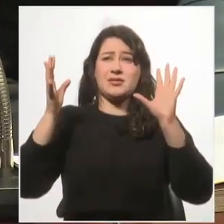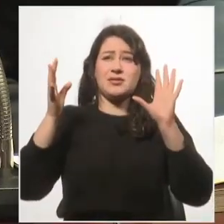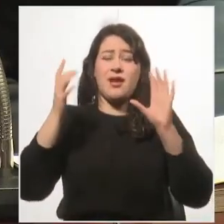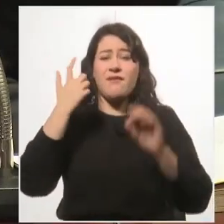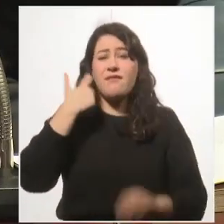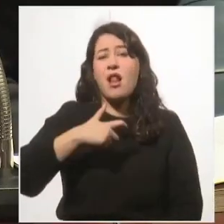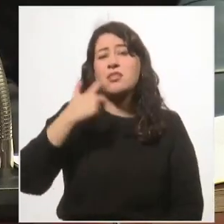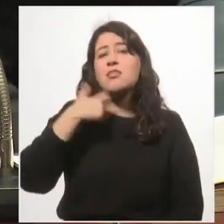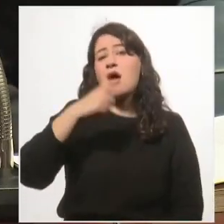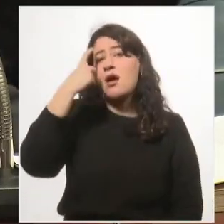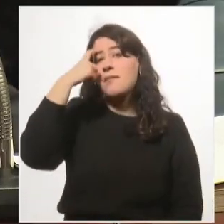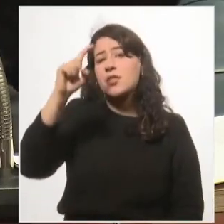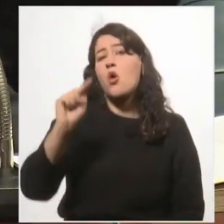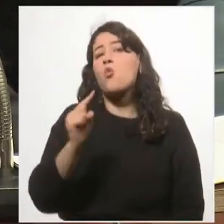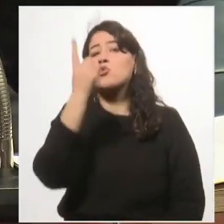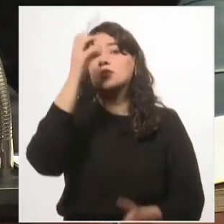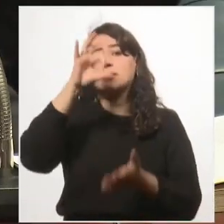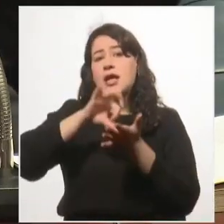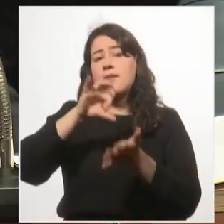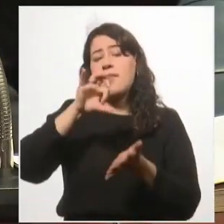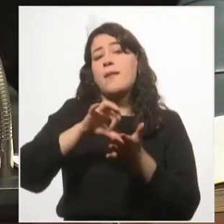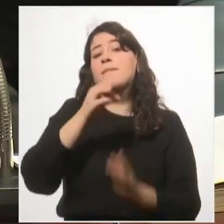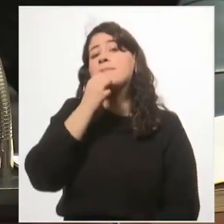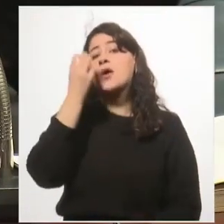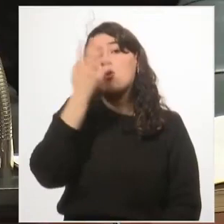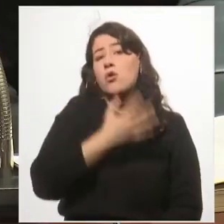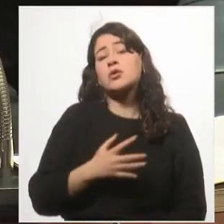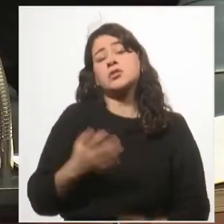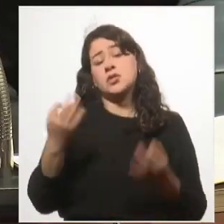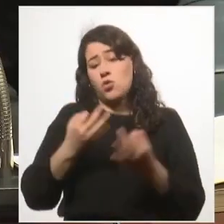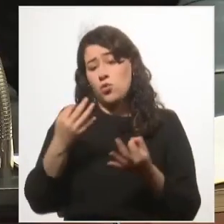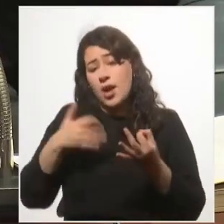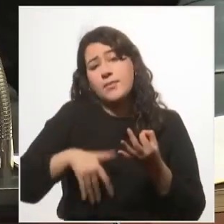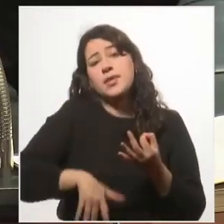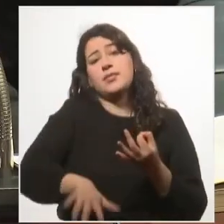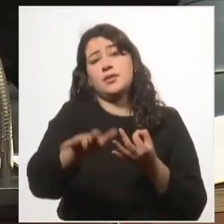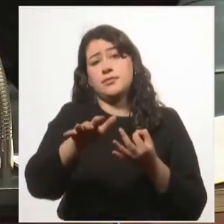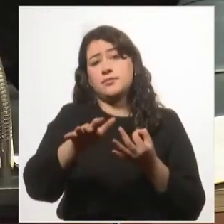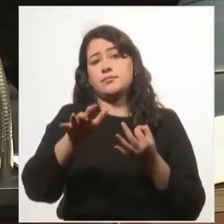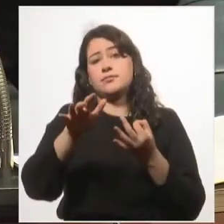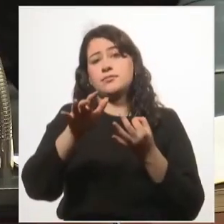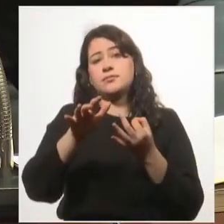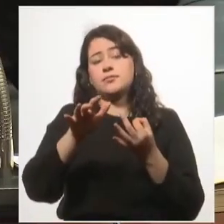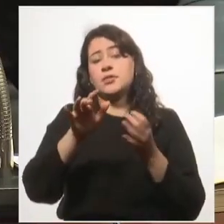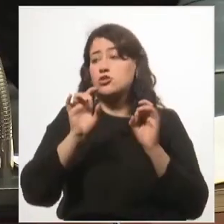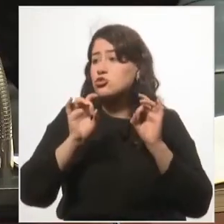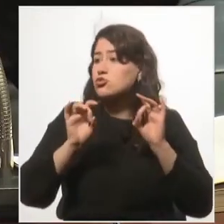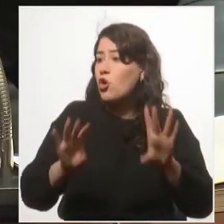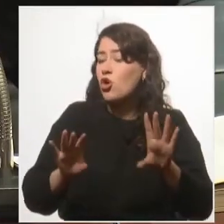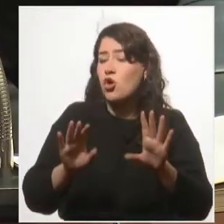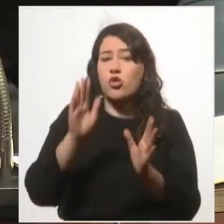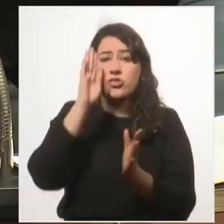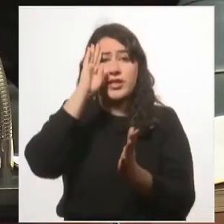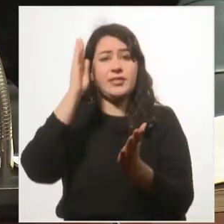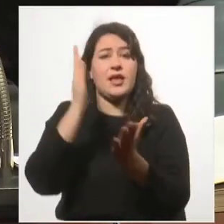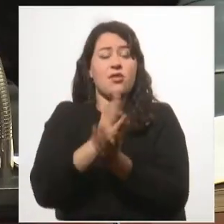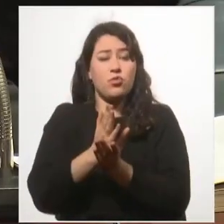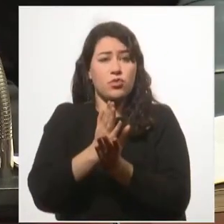inventado ningún sistema mejor. Y seguramente no es sólo las dictaduras que